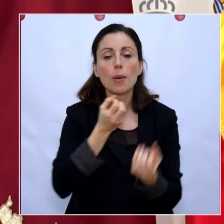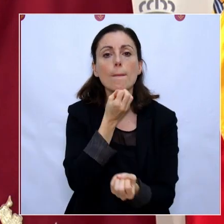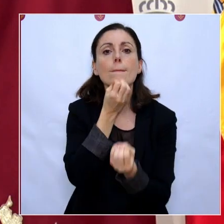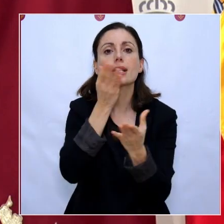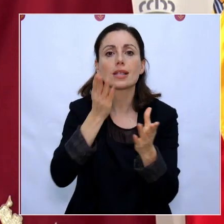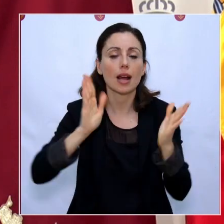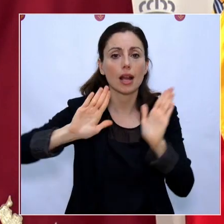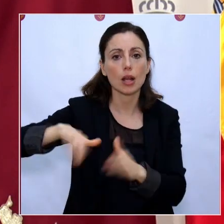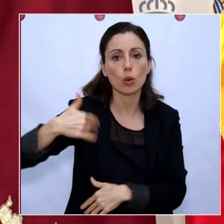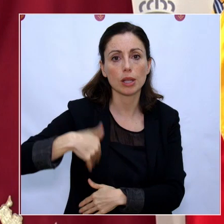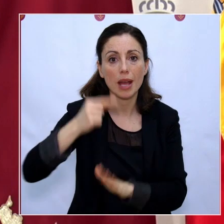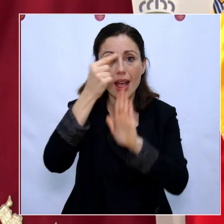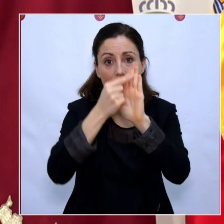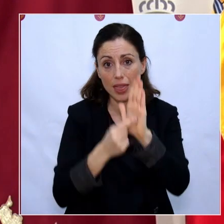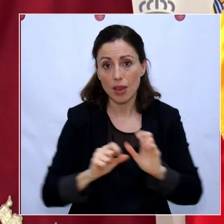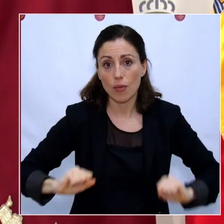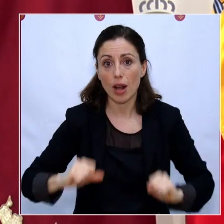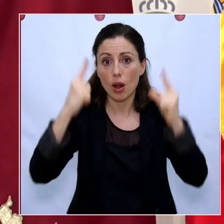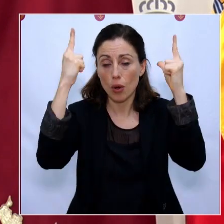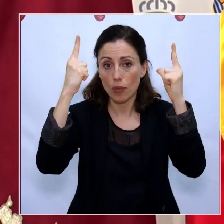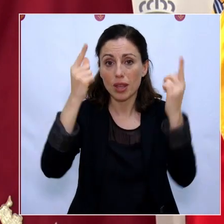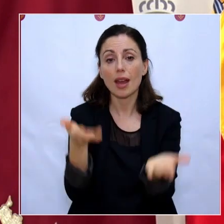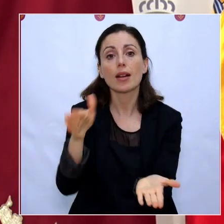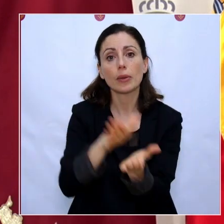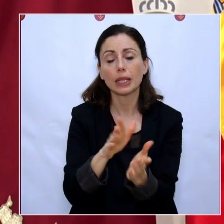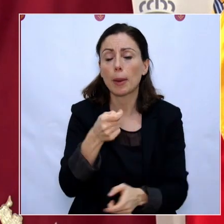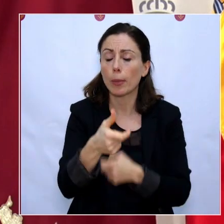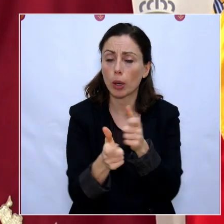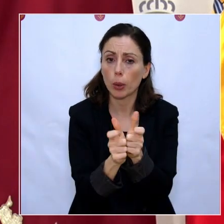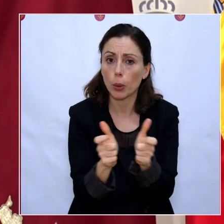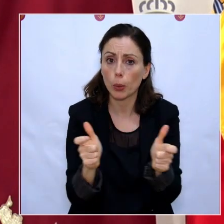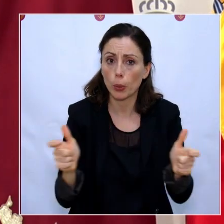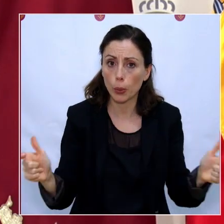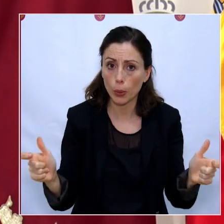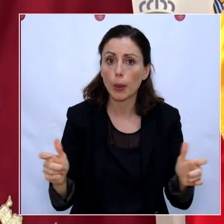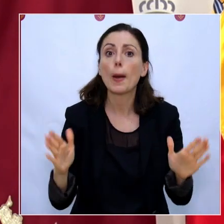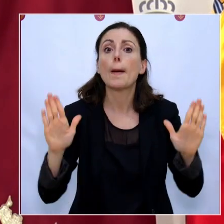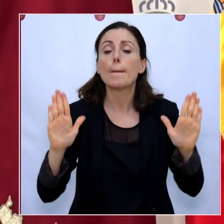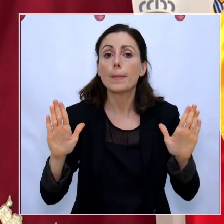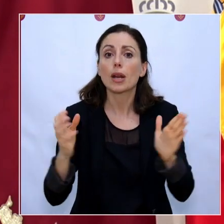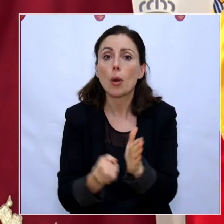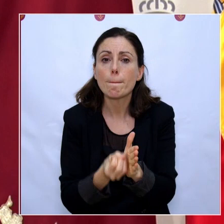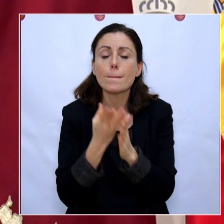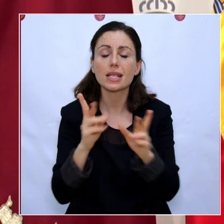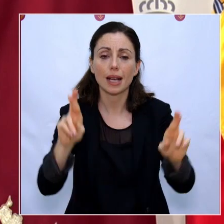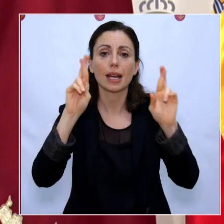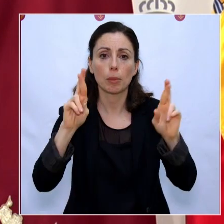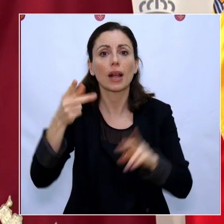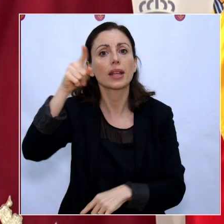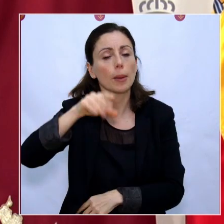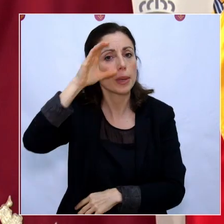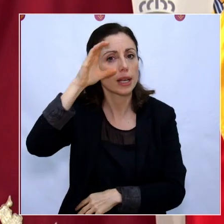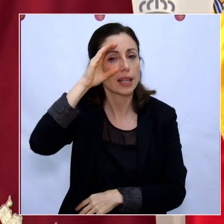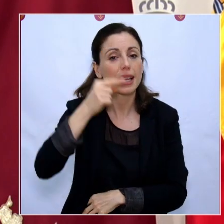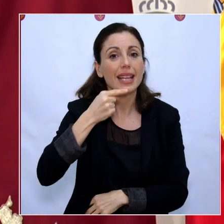La cifra oficial de víctimas sigue aumentando, pero escuchamos estos días mensajes esperanzadores que nos dicen